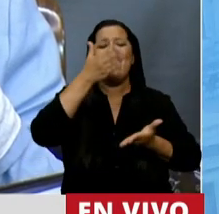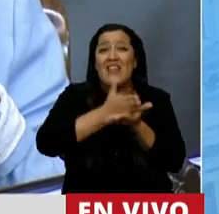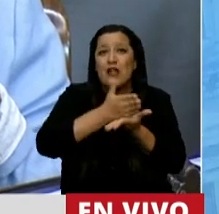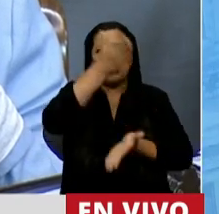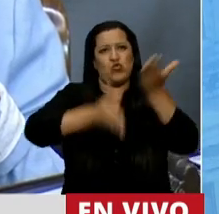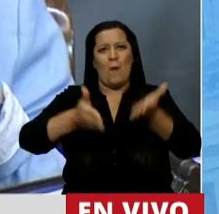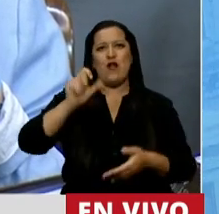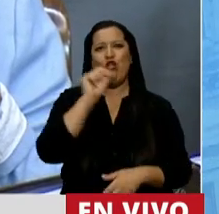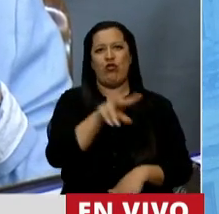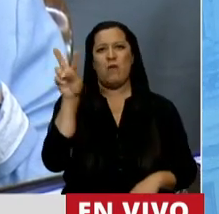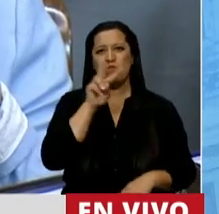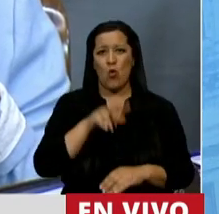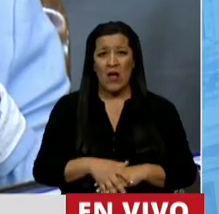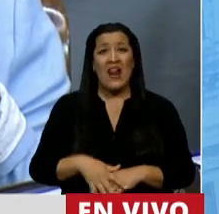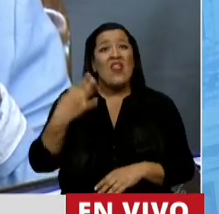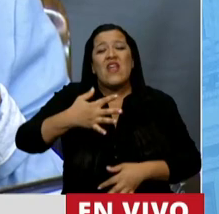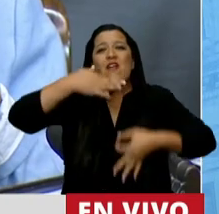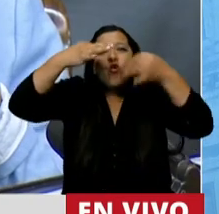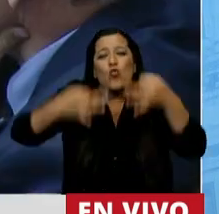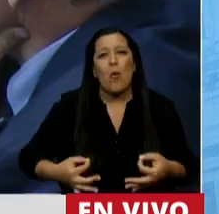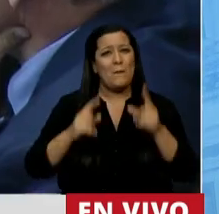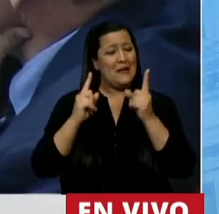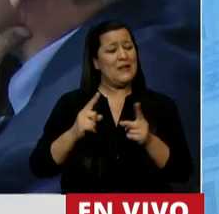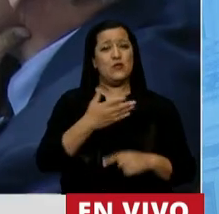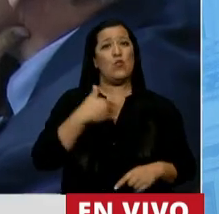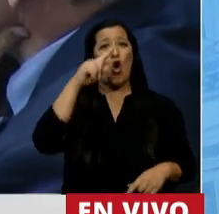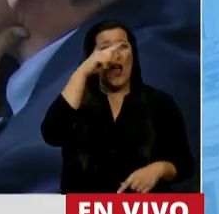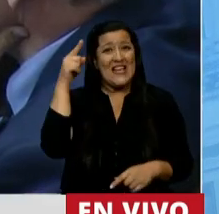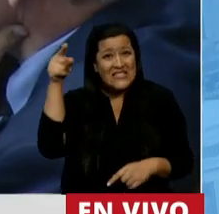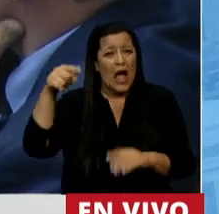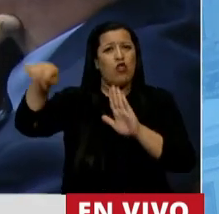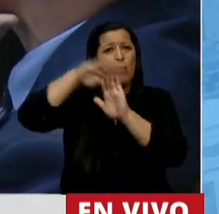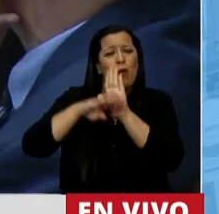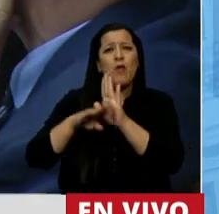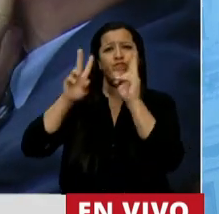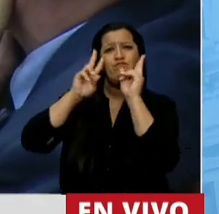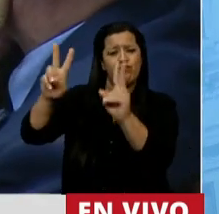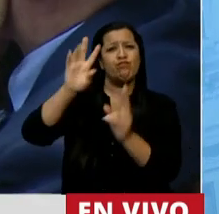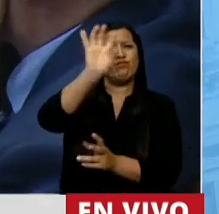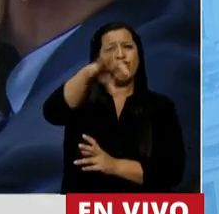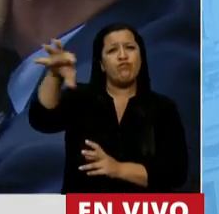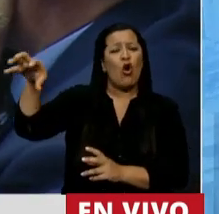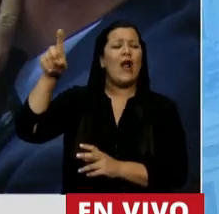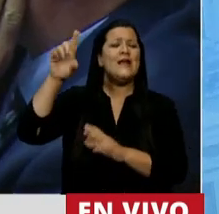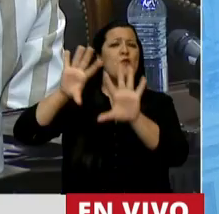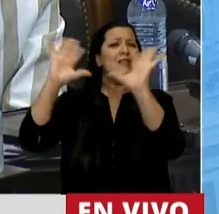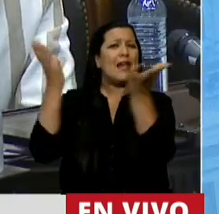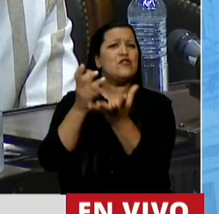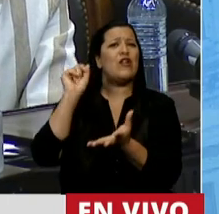las mujeres y cumplir con los compromisos del Estado argentino ante los organismos internacionales de derechos humanos.